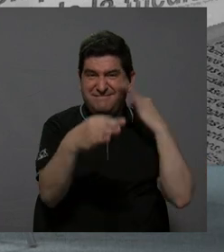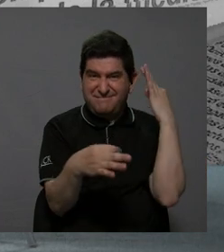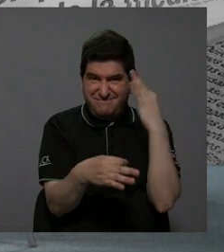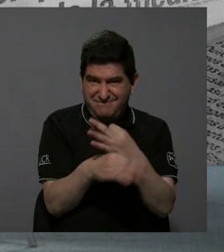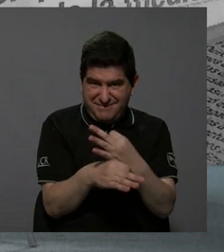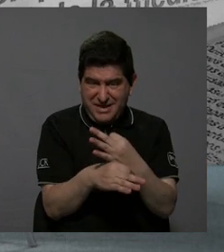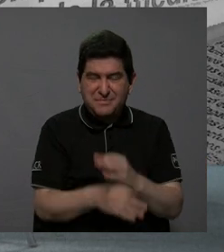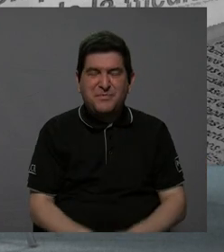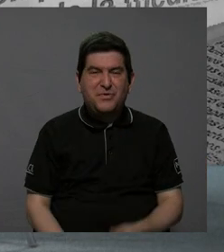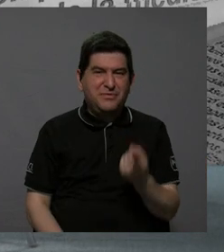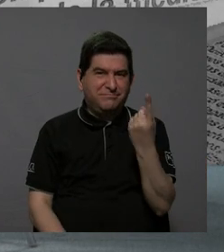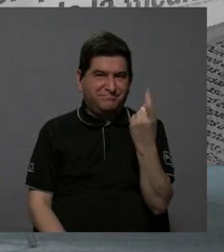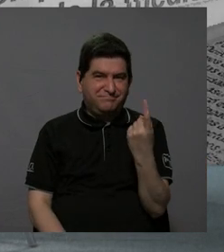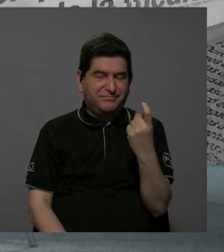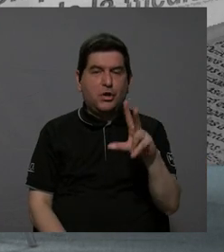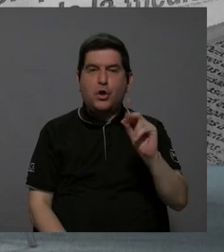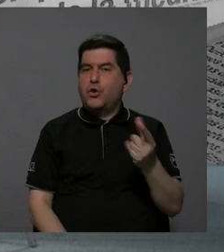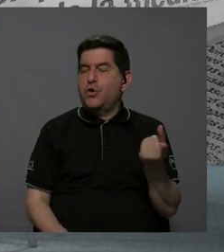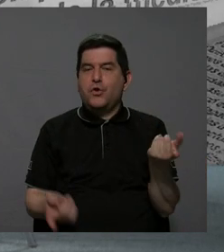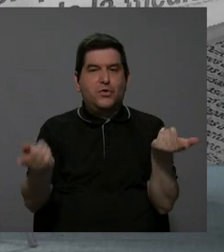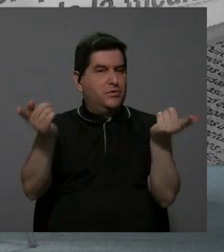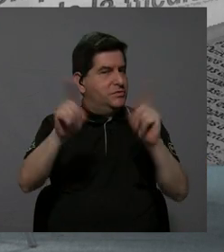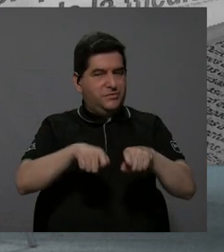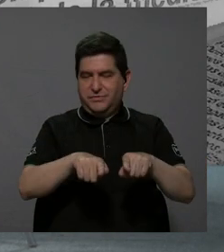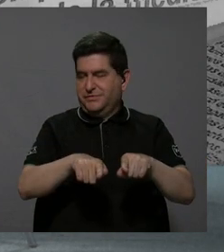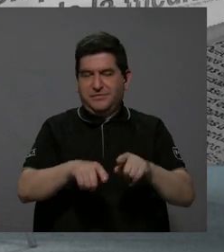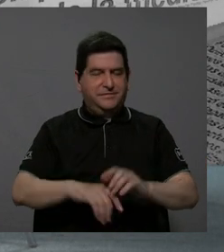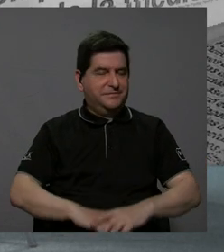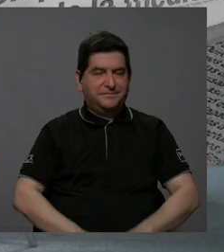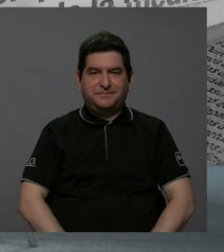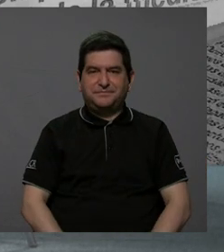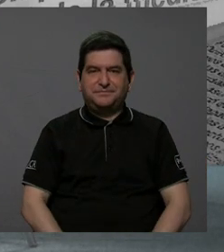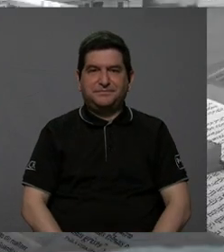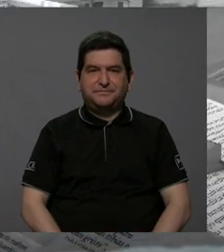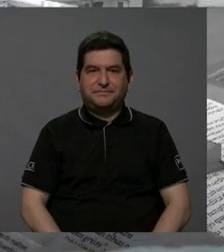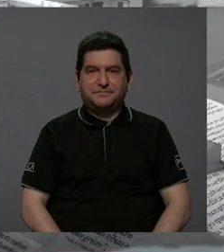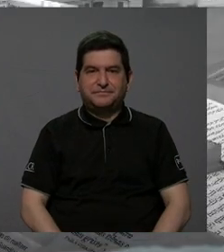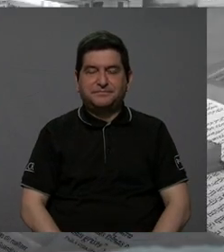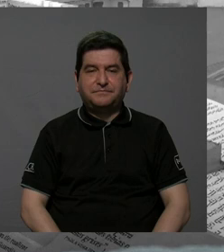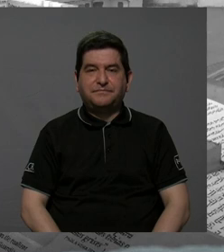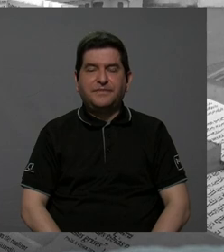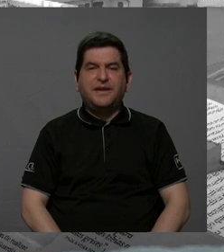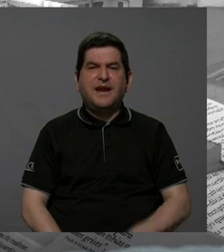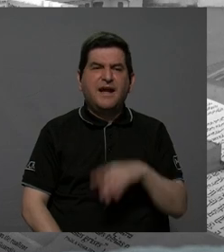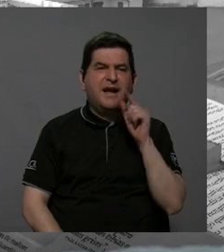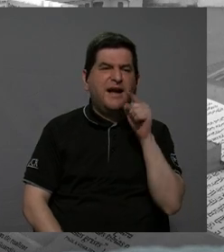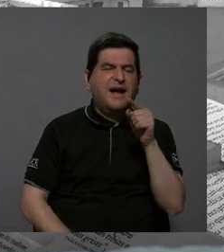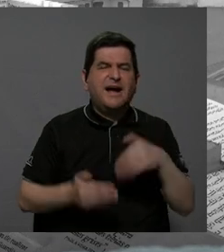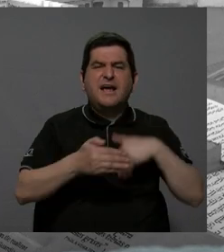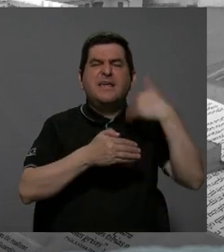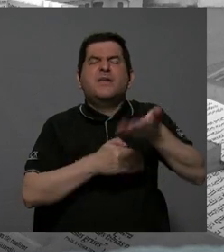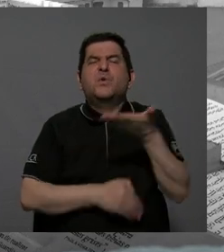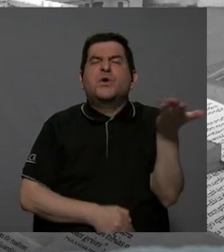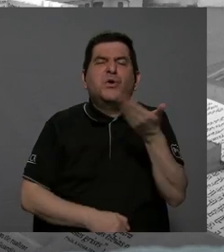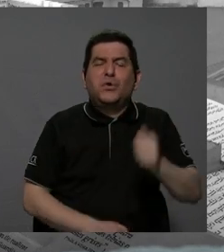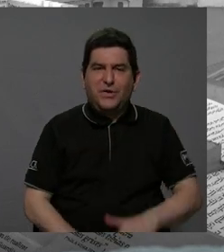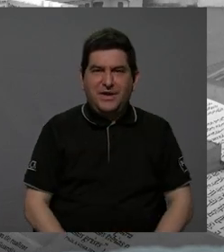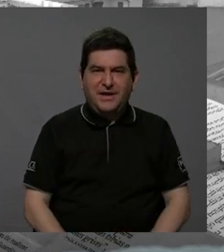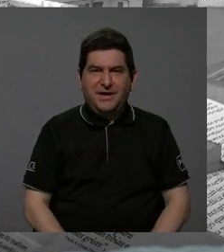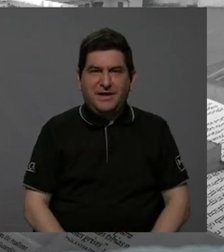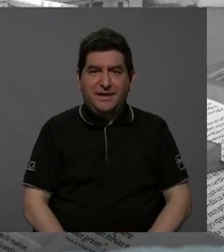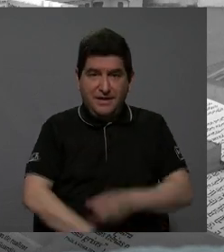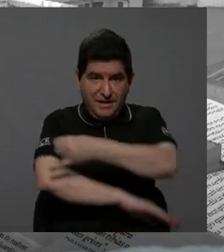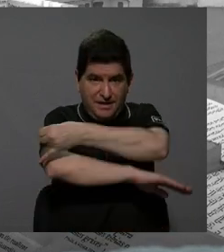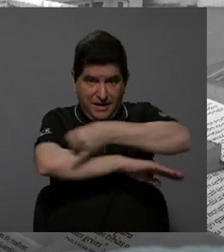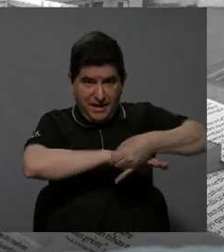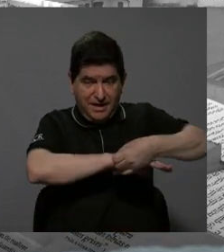deficiencias no se deberían de dar. Ok, ya hablamos de la contención. ¿Con qué seguiríamos? No sé si el ingeniero Roy